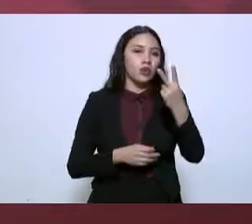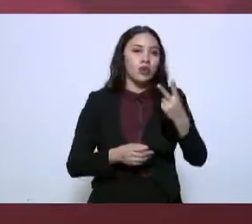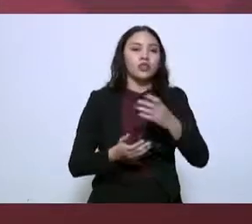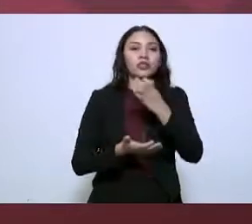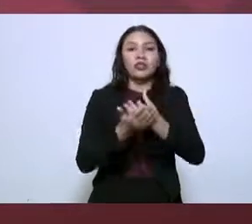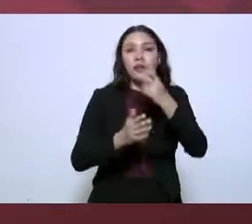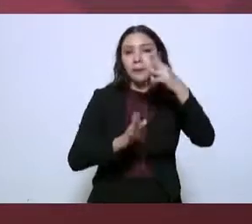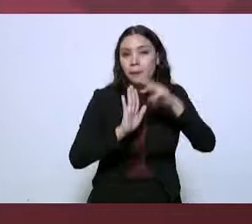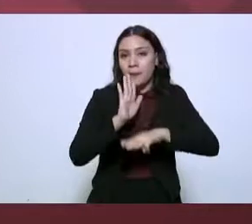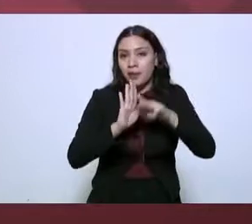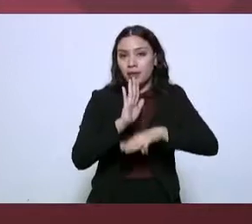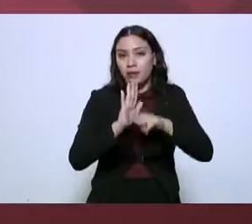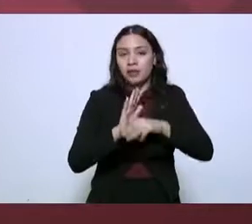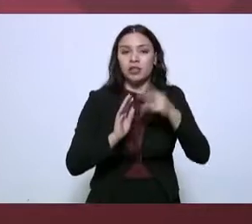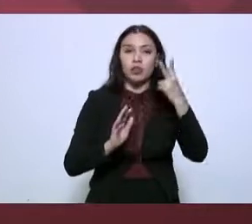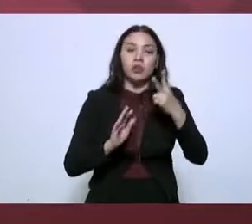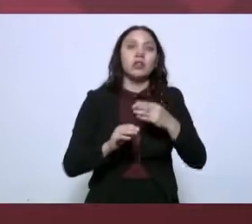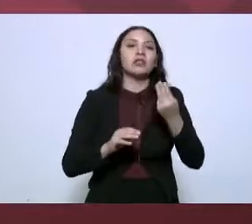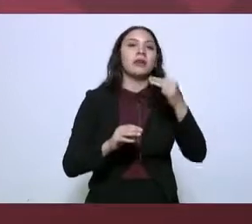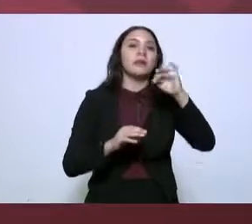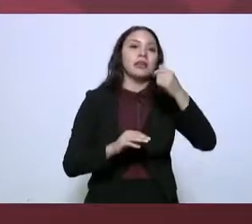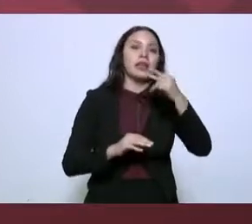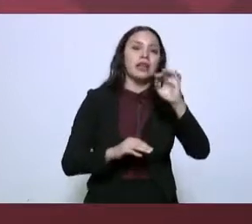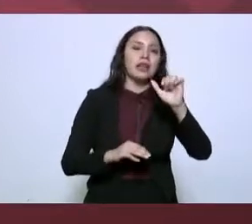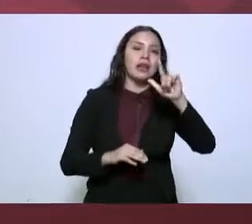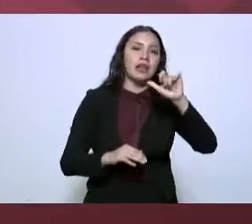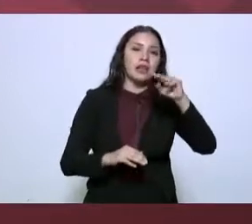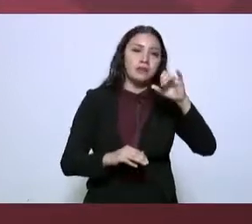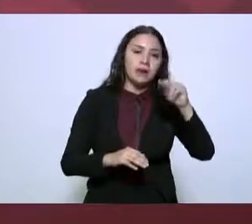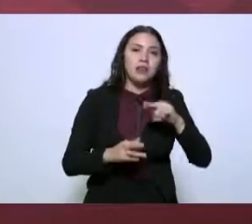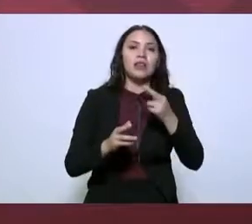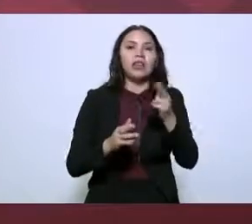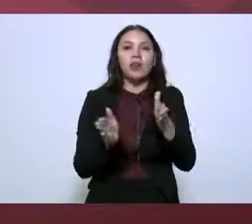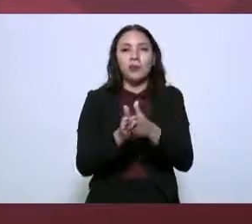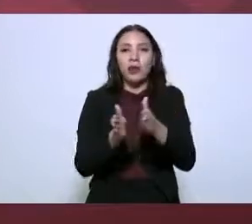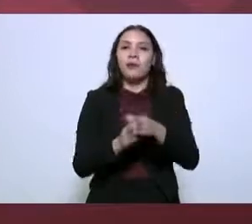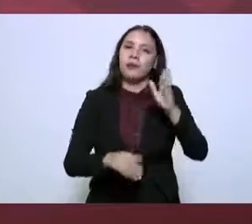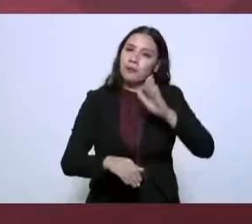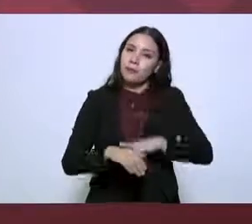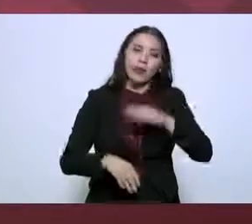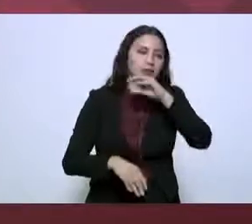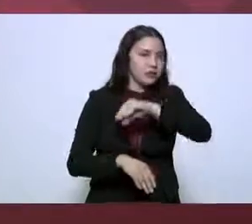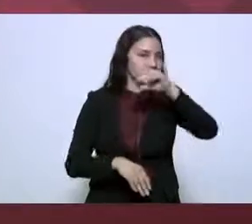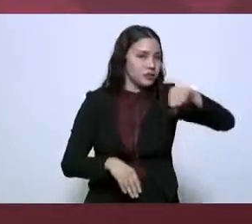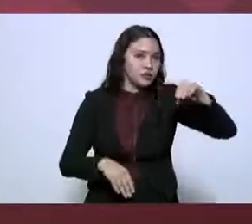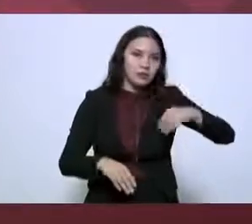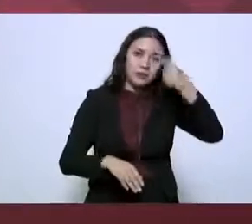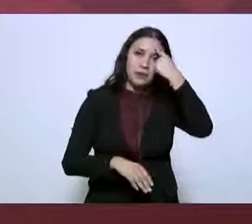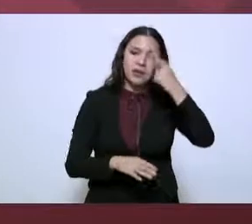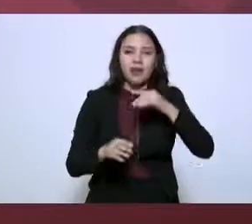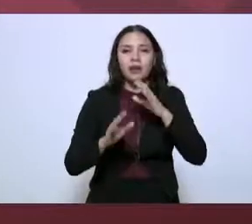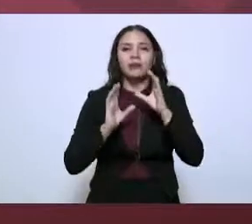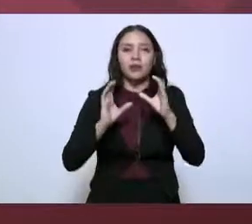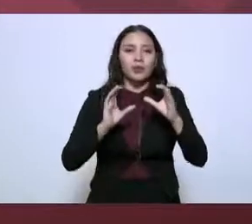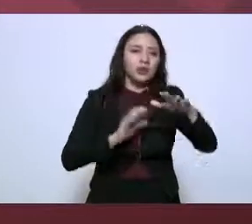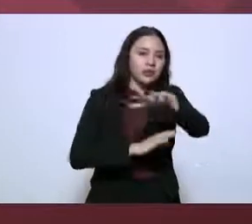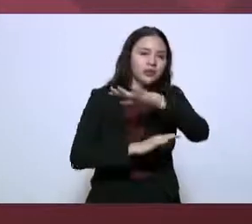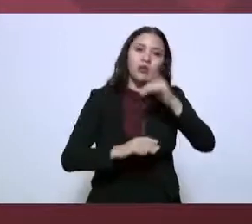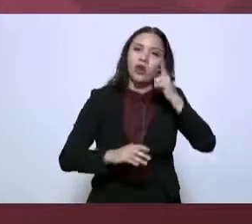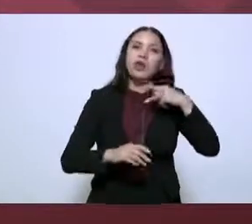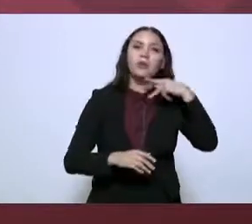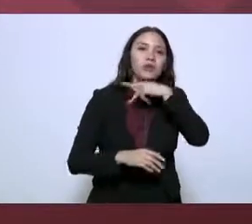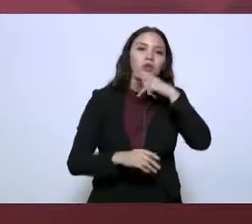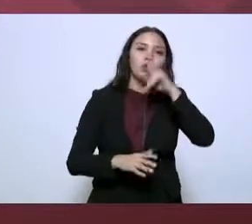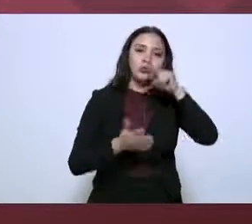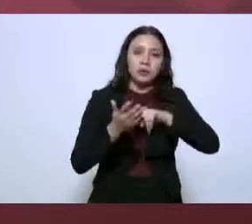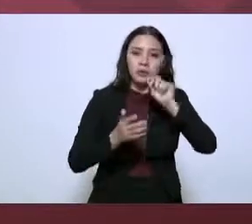Ciudad Mante, Miguel Alemán y Río Bravo. Son las 12 que estarán este año ya totalmente terminadas